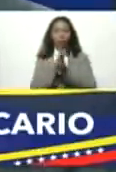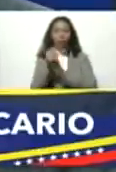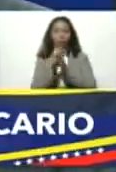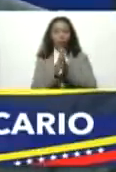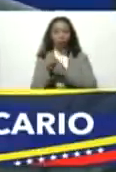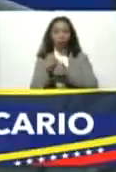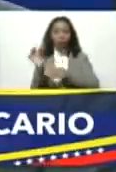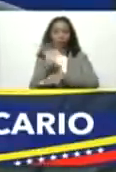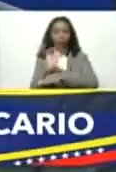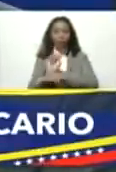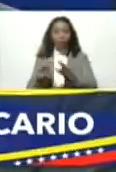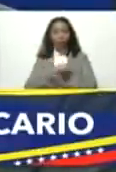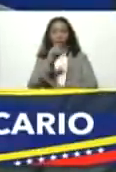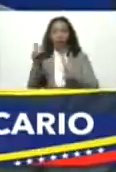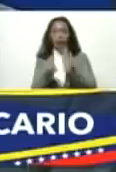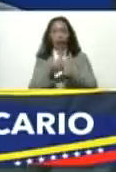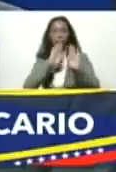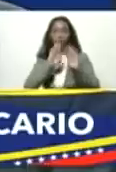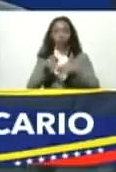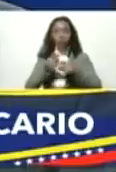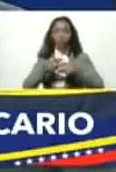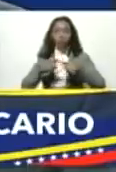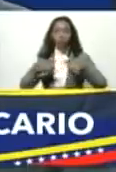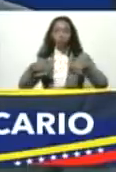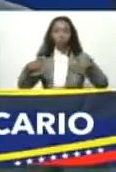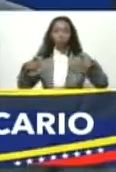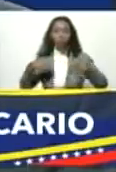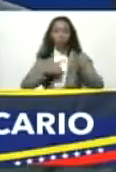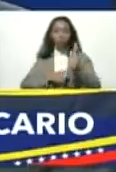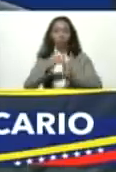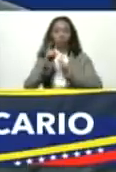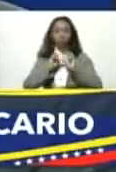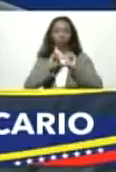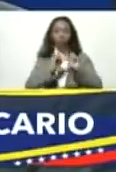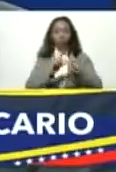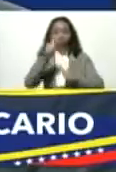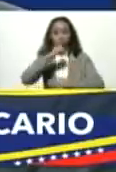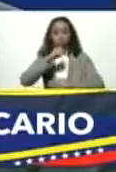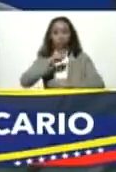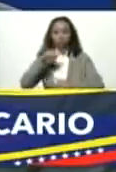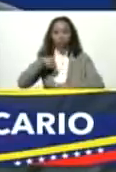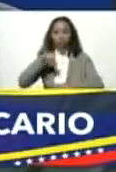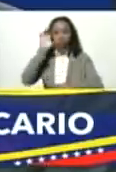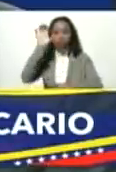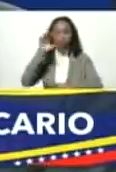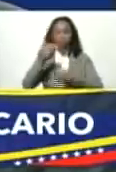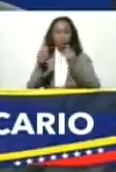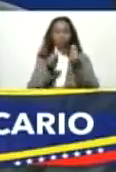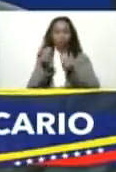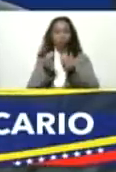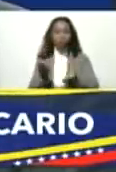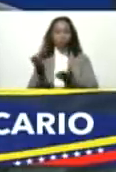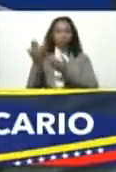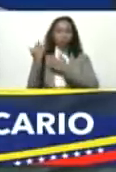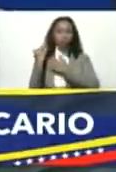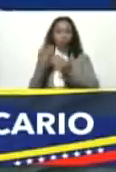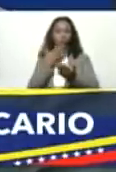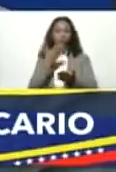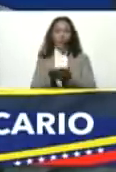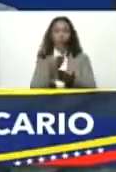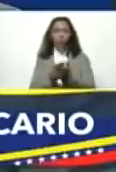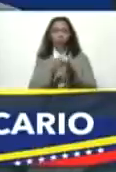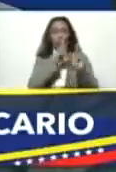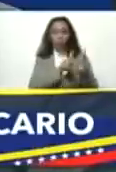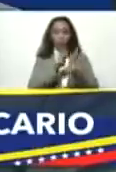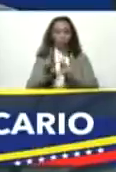es la de apoyar el crecimiento y desarrollo continuado y sostenible de la nación así como aportar propuestas planes